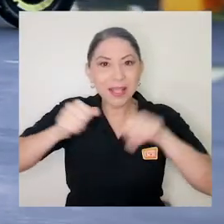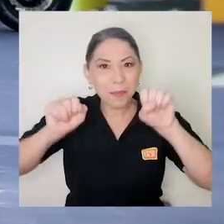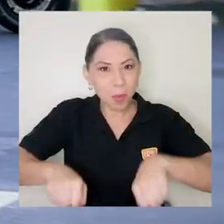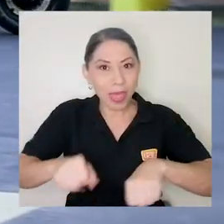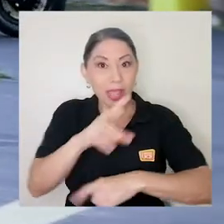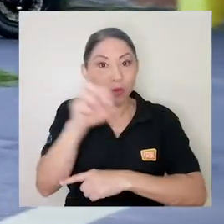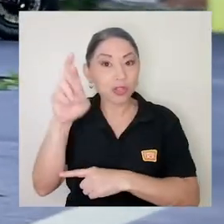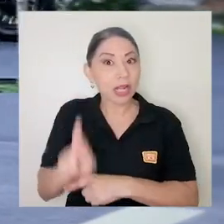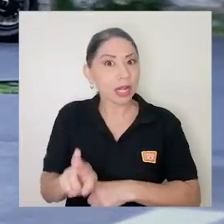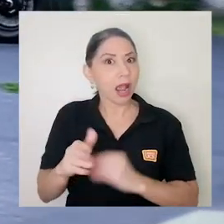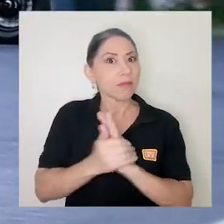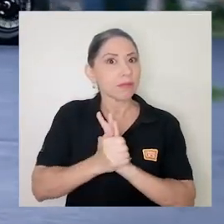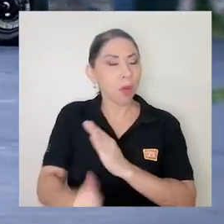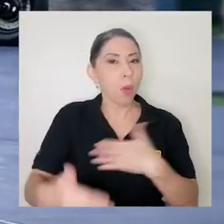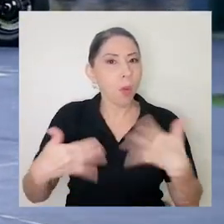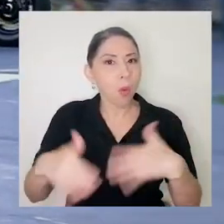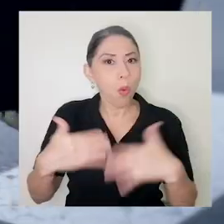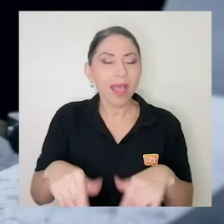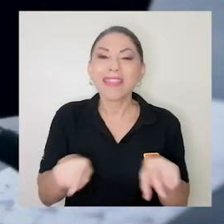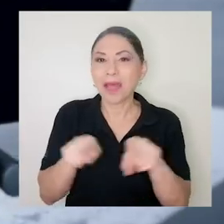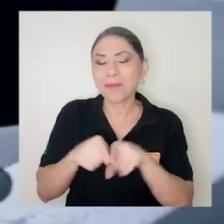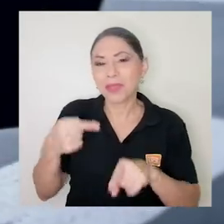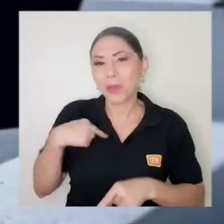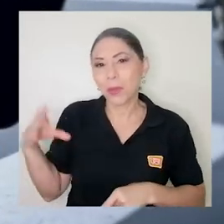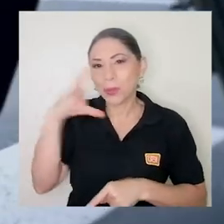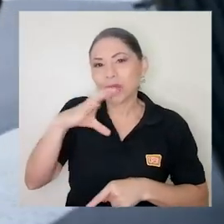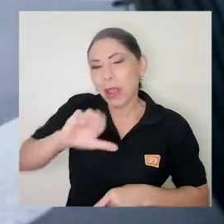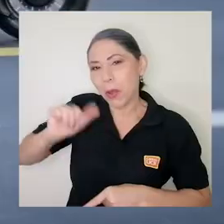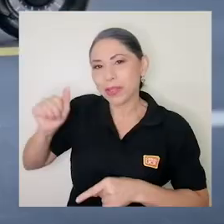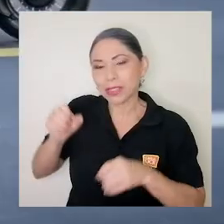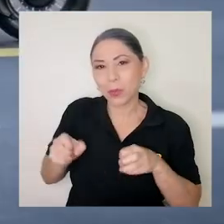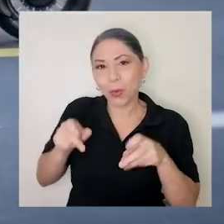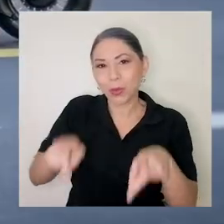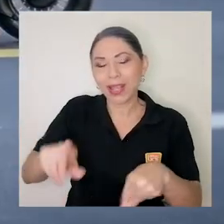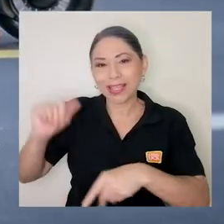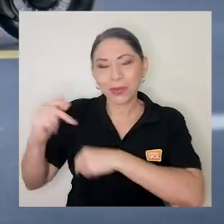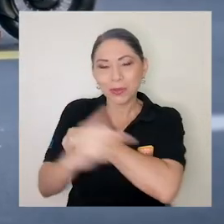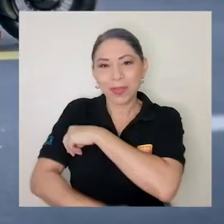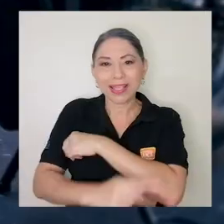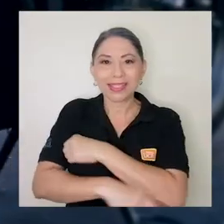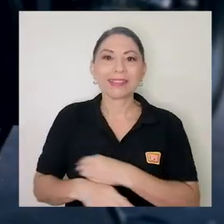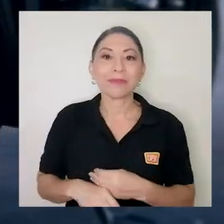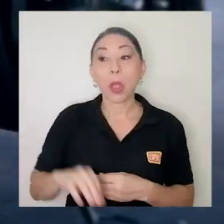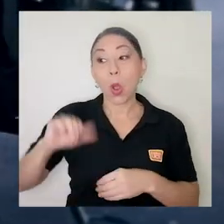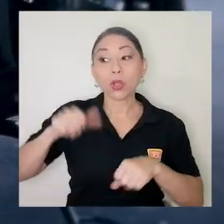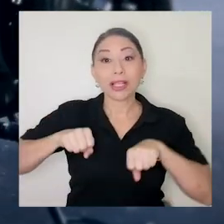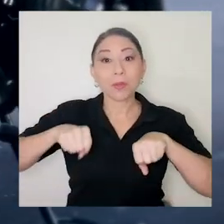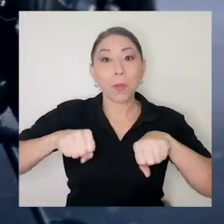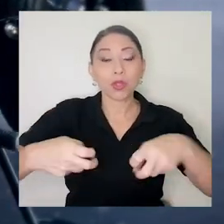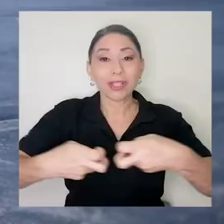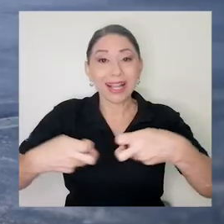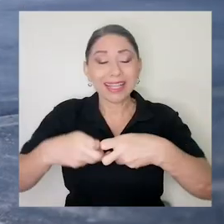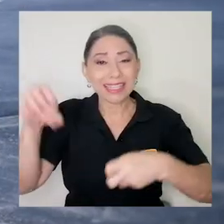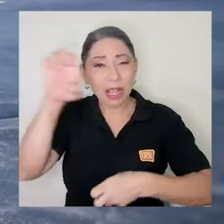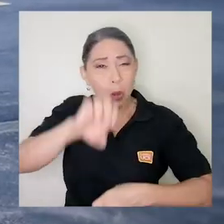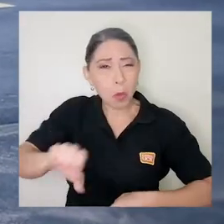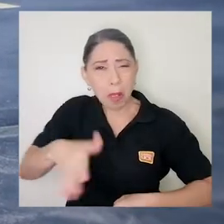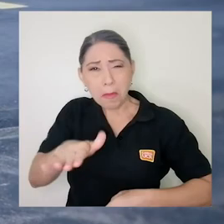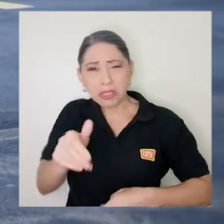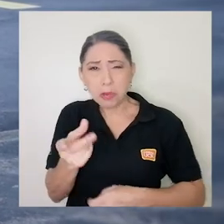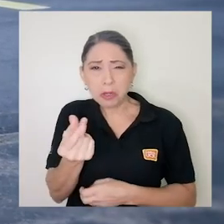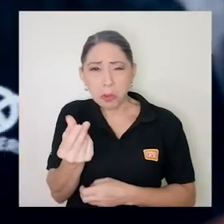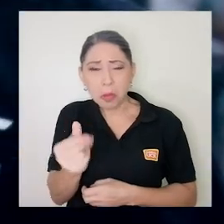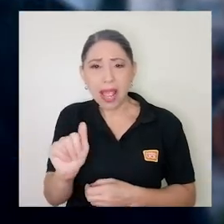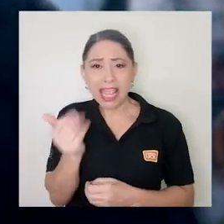cuando empecé a buscar oportunidades también fuera del país. Otras motocicletas eléctricas en Europa tienen un costo